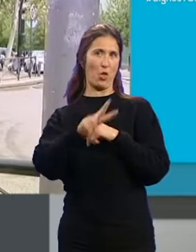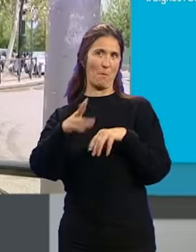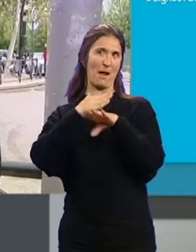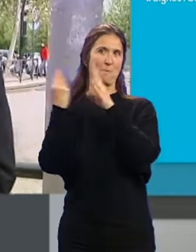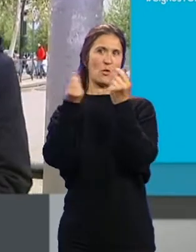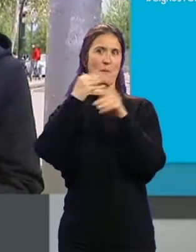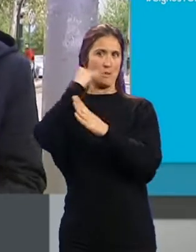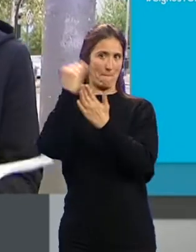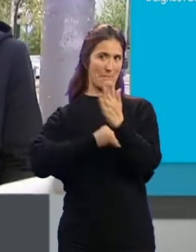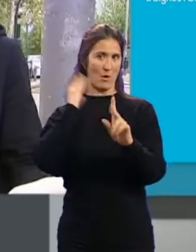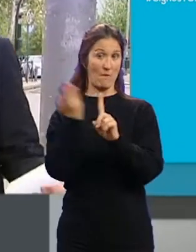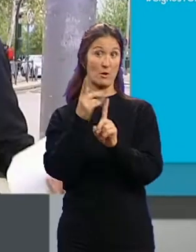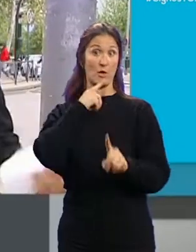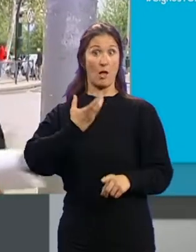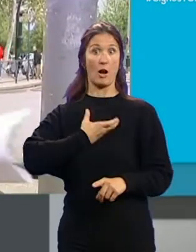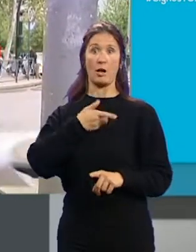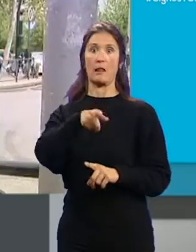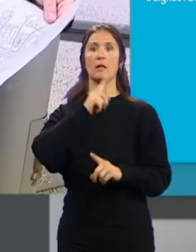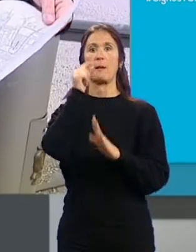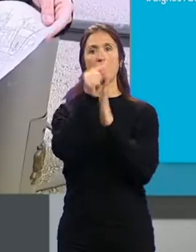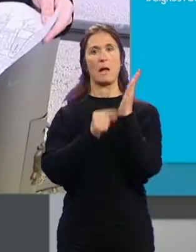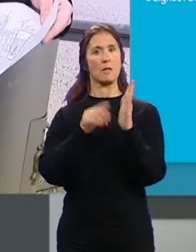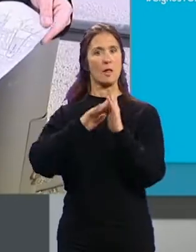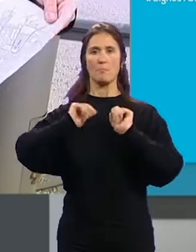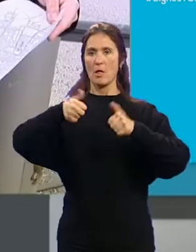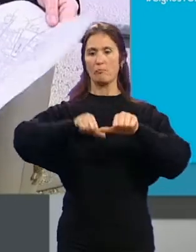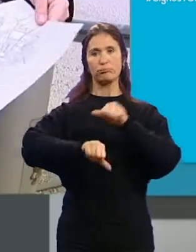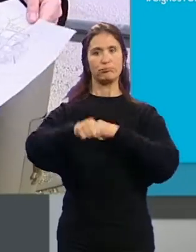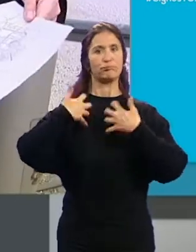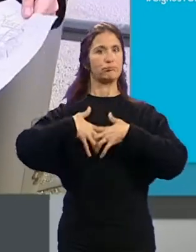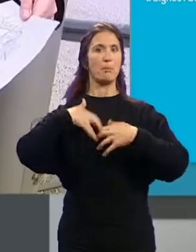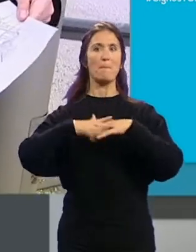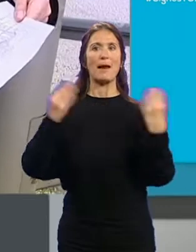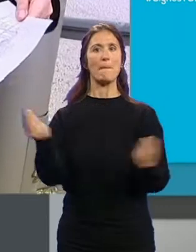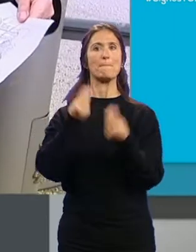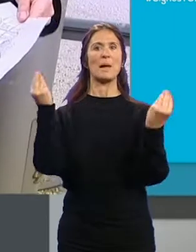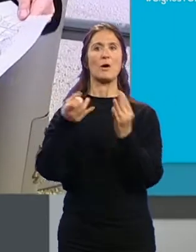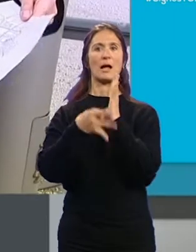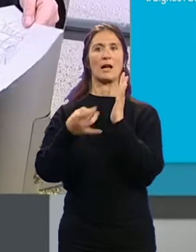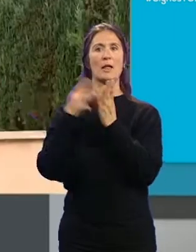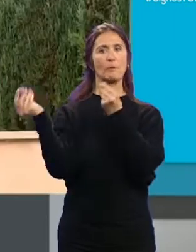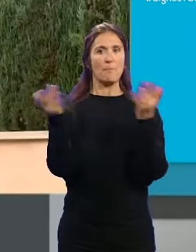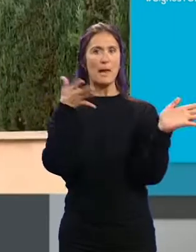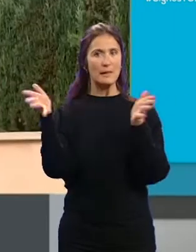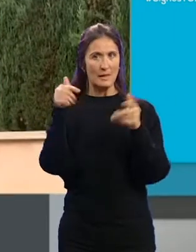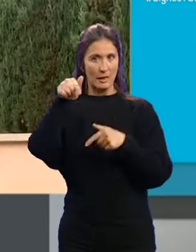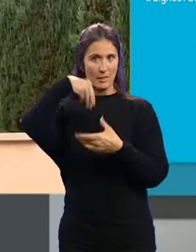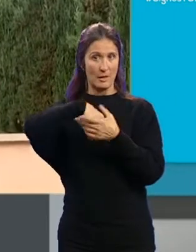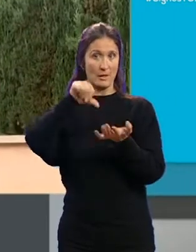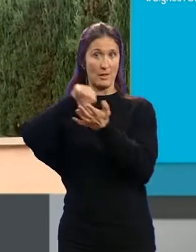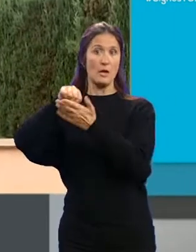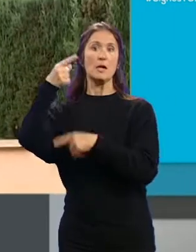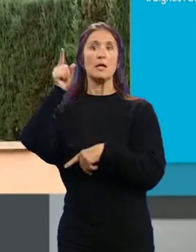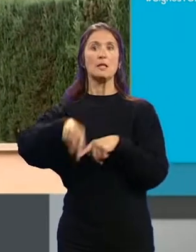alcalde de Granada afirma que esta ha sido una de las varias medidas... ...que se han puesto en marcha para mejorar la calidad medioambiental de la ciudad... ...y ha recordado que otras han sido la